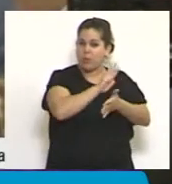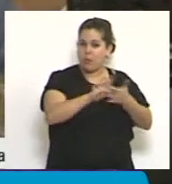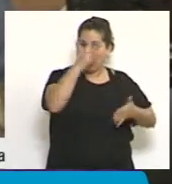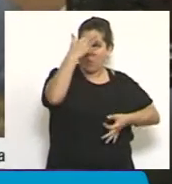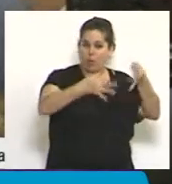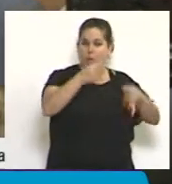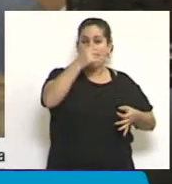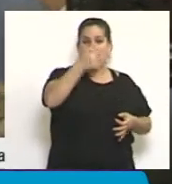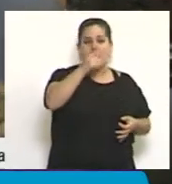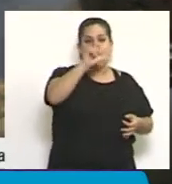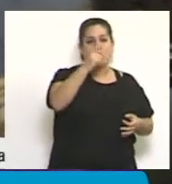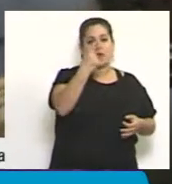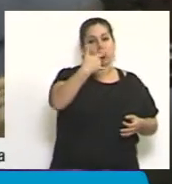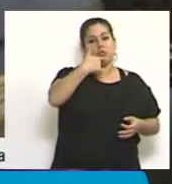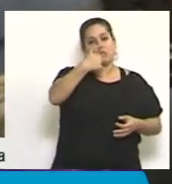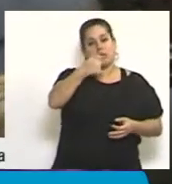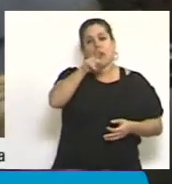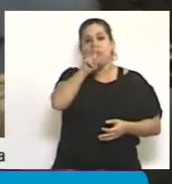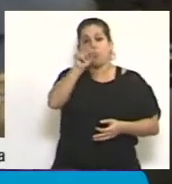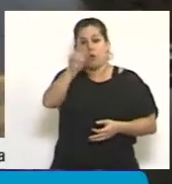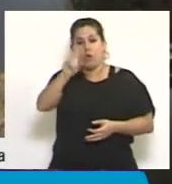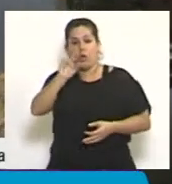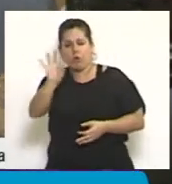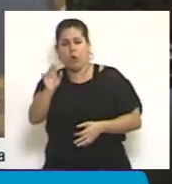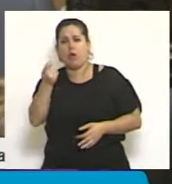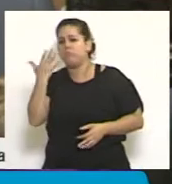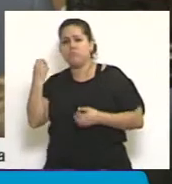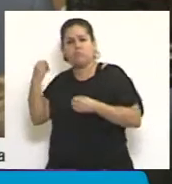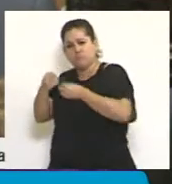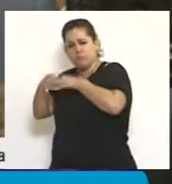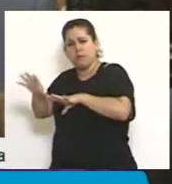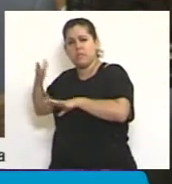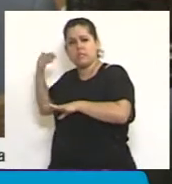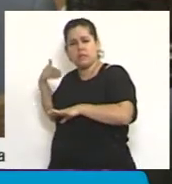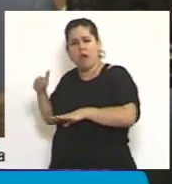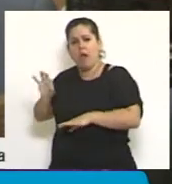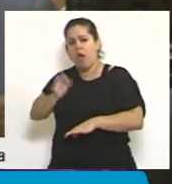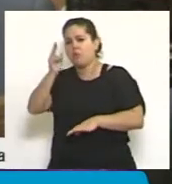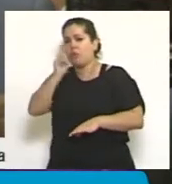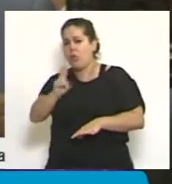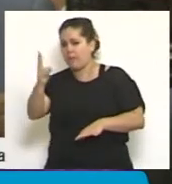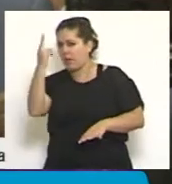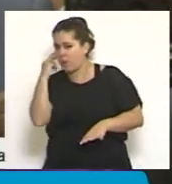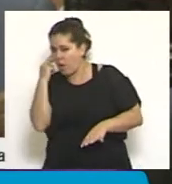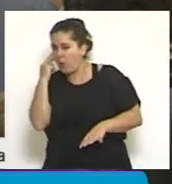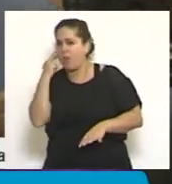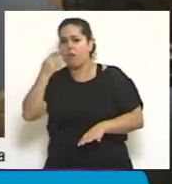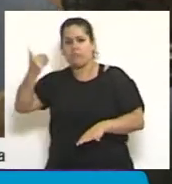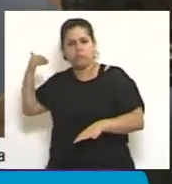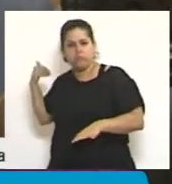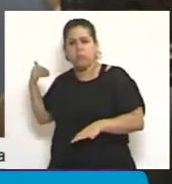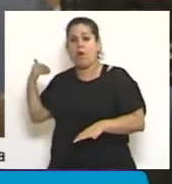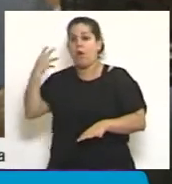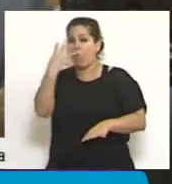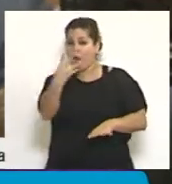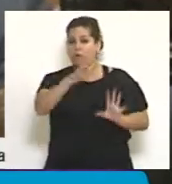tratando comenzó, fíjense ustedes, hace varios años, en el año 2009, y en cuatro